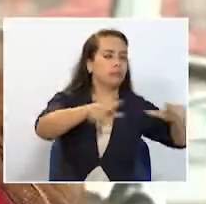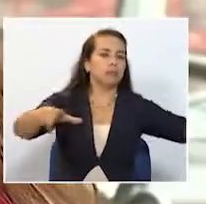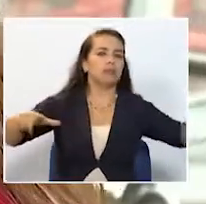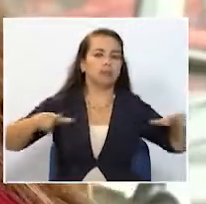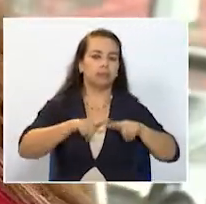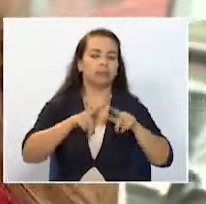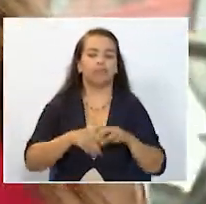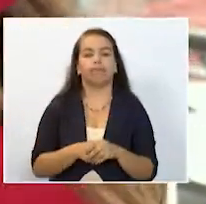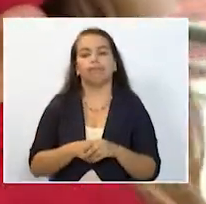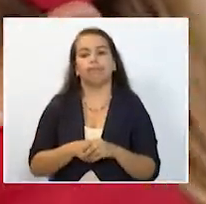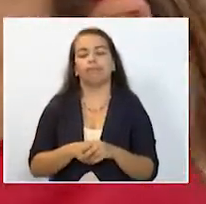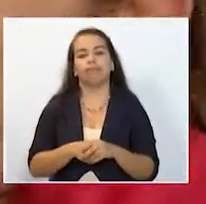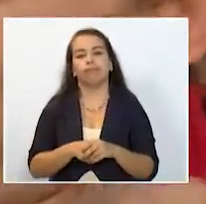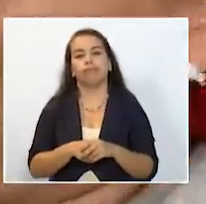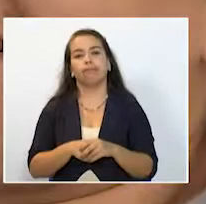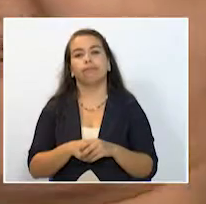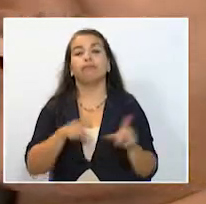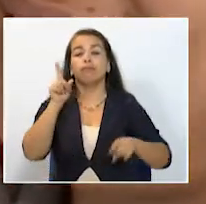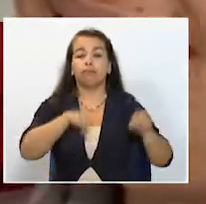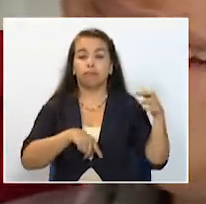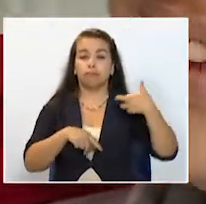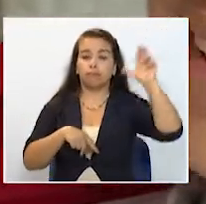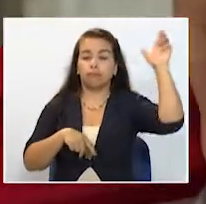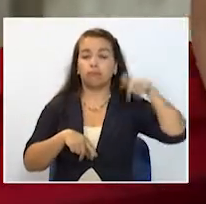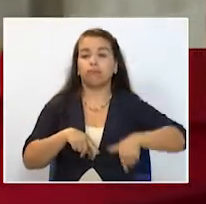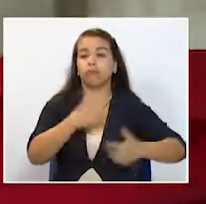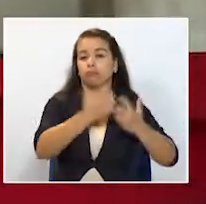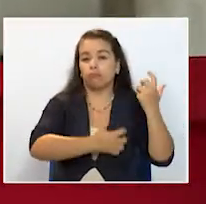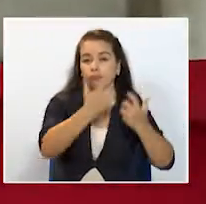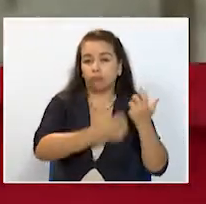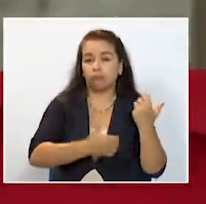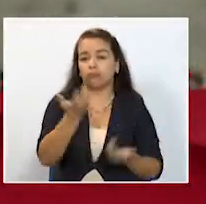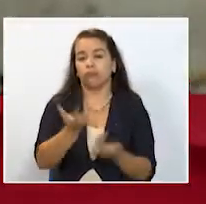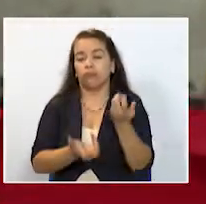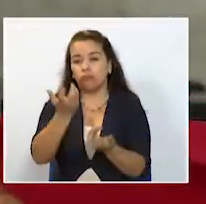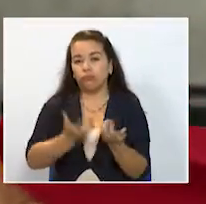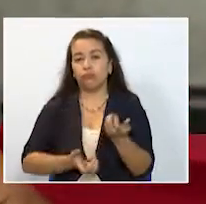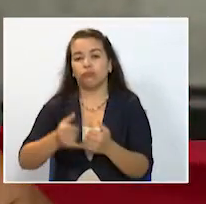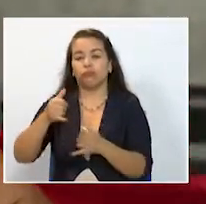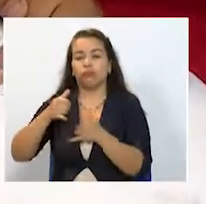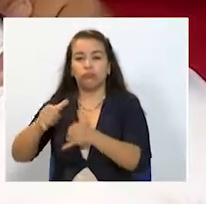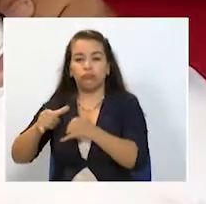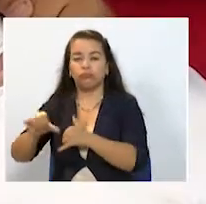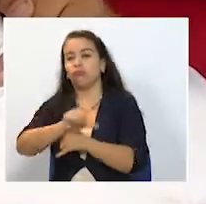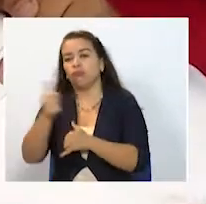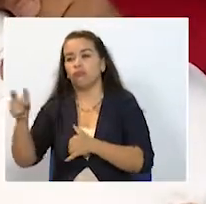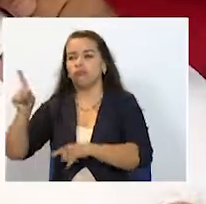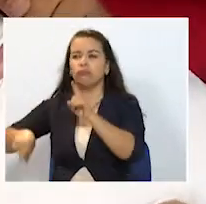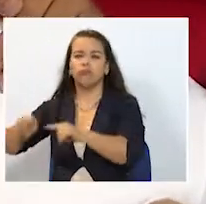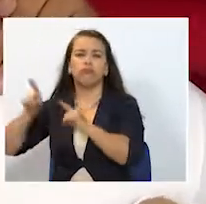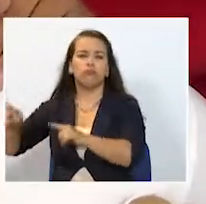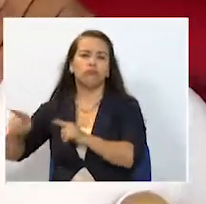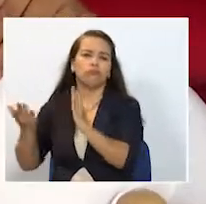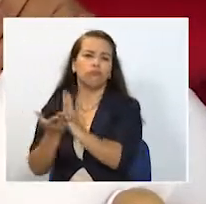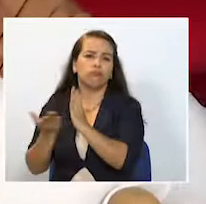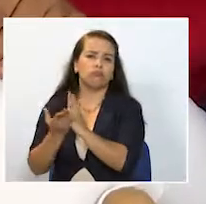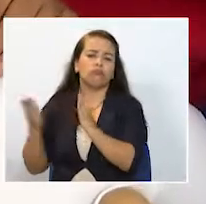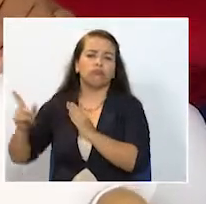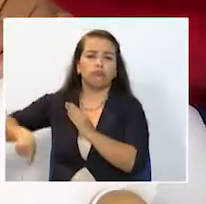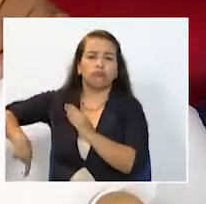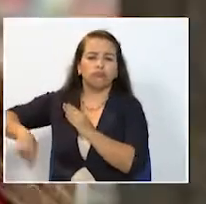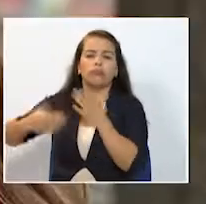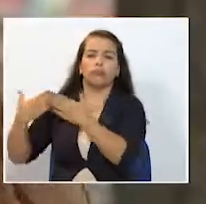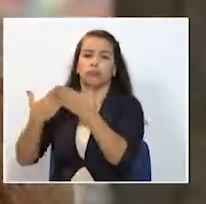desocuparon mientras unos tienen profesiones como operarios de empresas cocineros y ingenieros otros por ahora terminan de estudiar en escuelas y